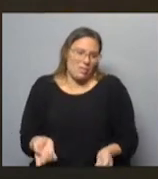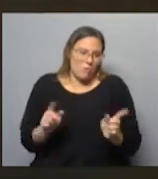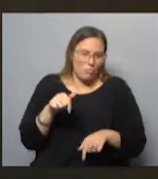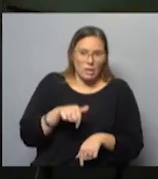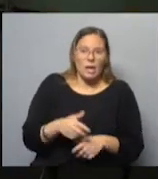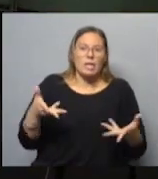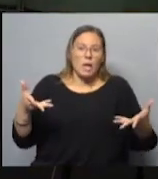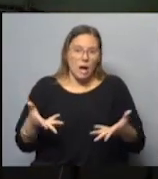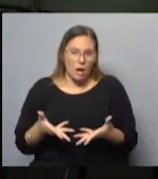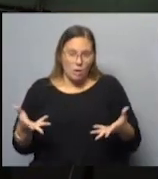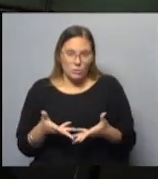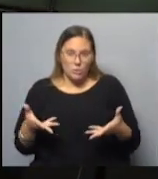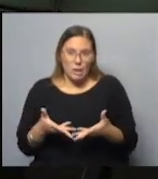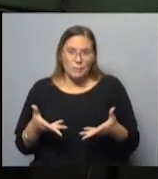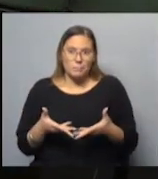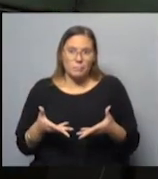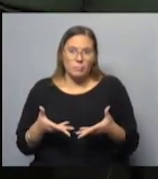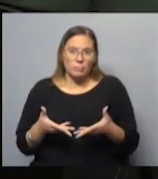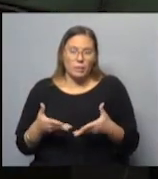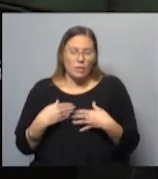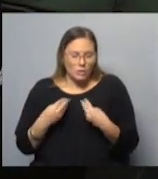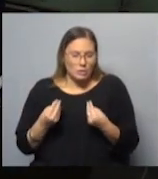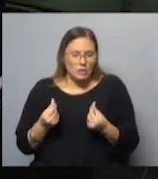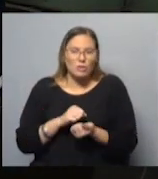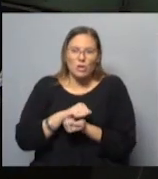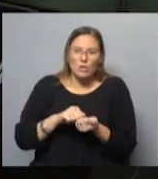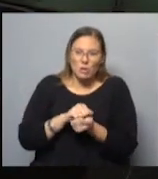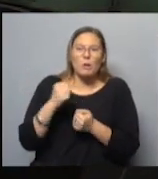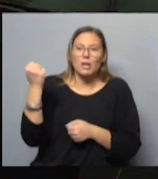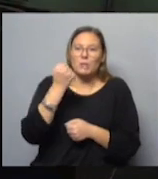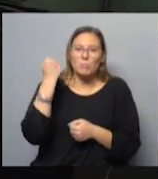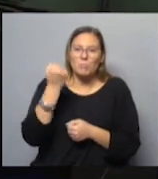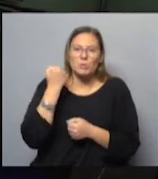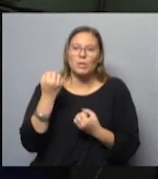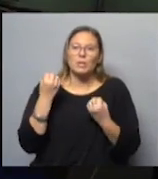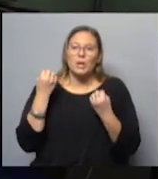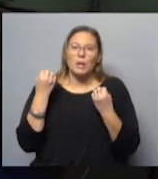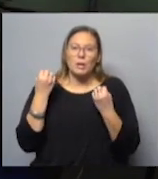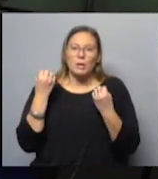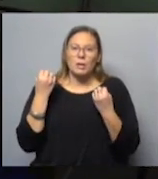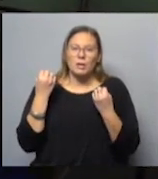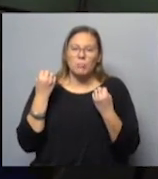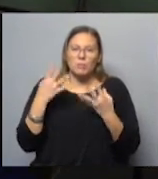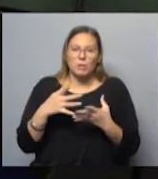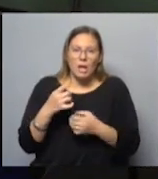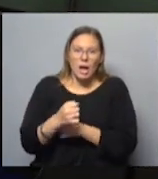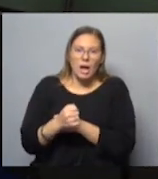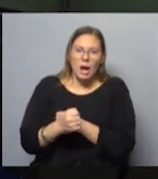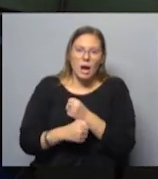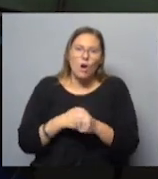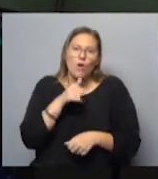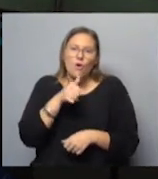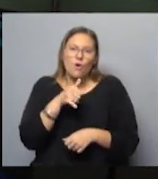Y hoy por hoy, eso... Yo siento que eso del idioma es importante porque realmente, o sea, tuve muchísimo tiempo